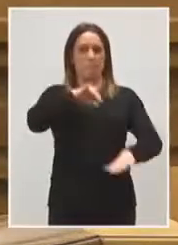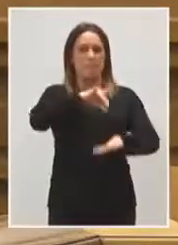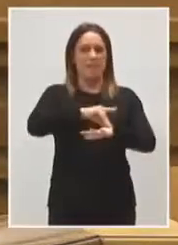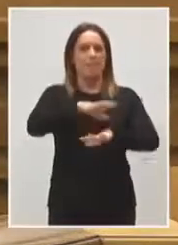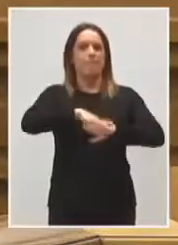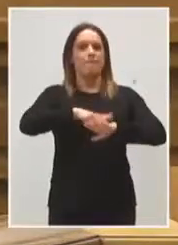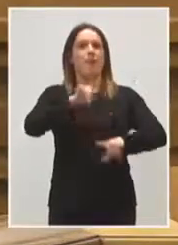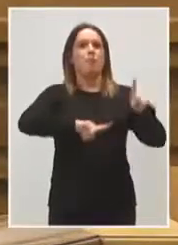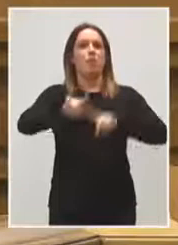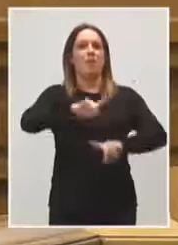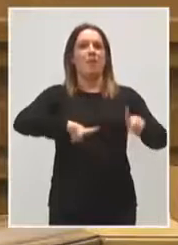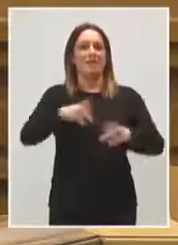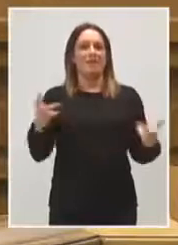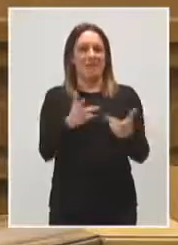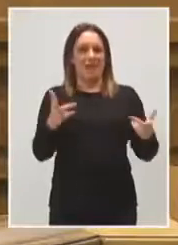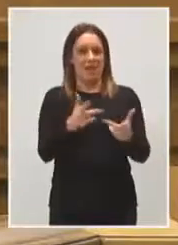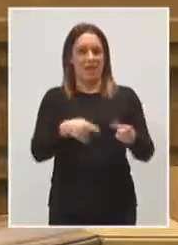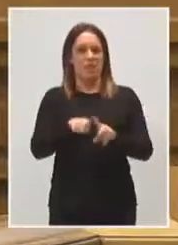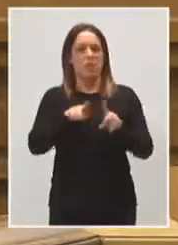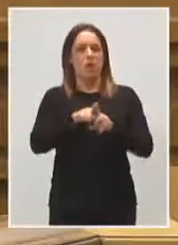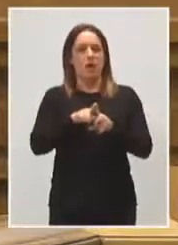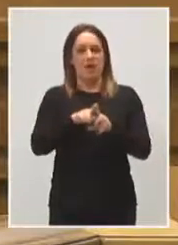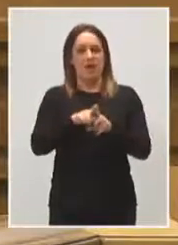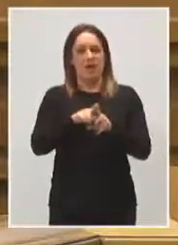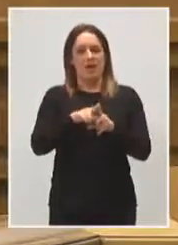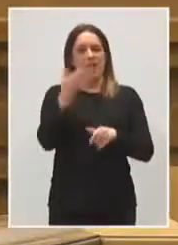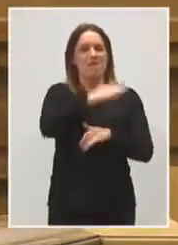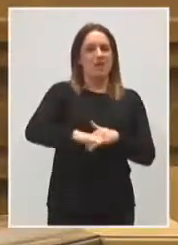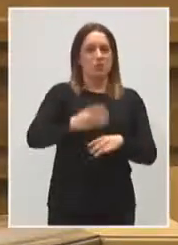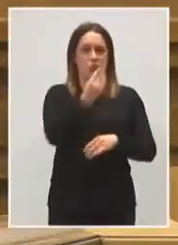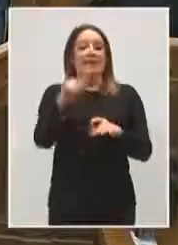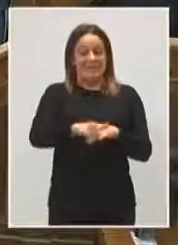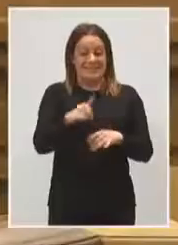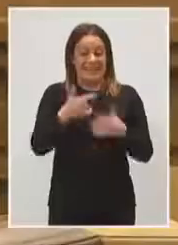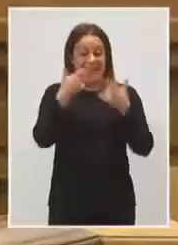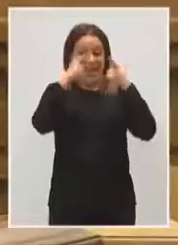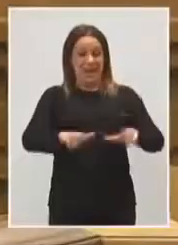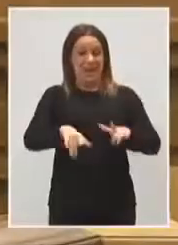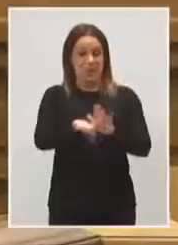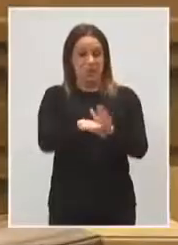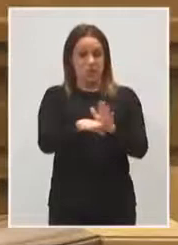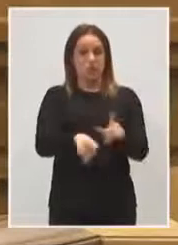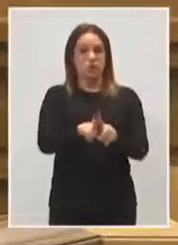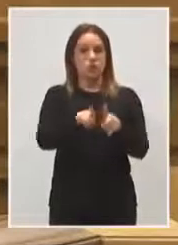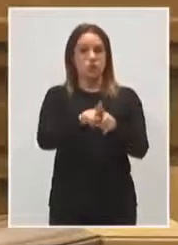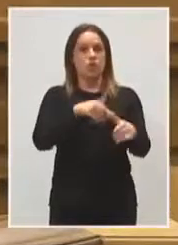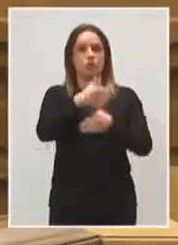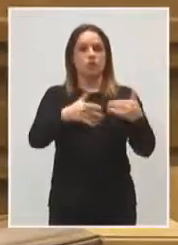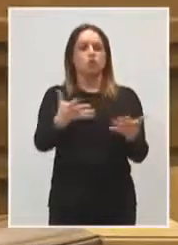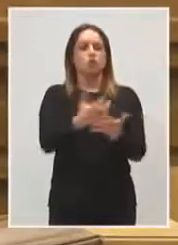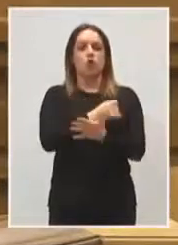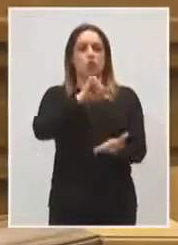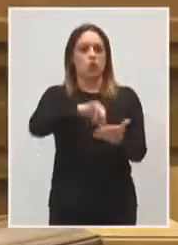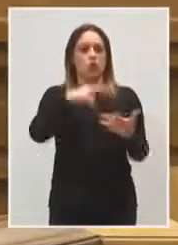de salud mental infanto-juvenil y también para enfermos crónicos. Seguimos en marcha con todos los centros de salud.